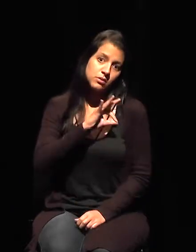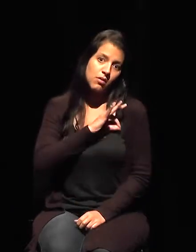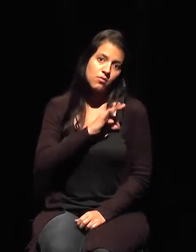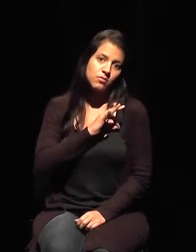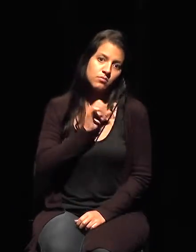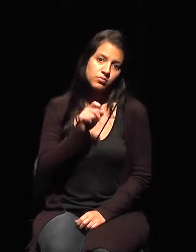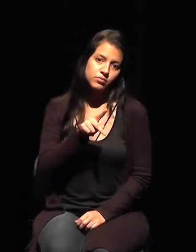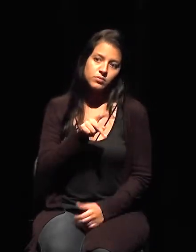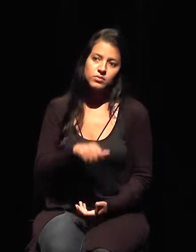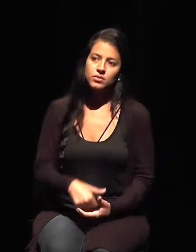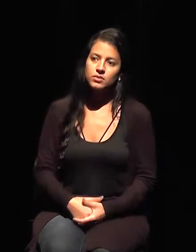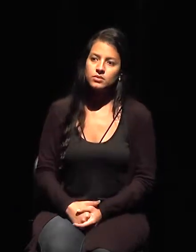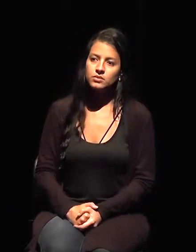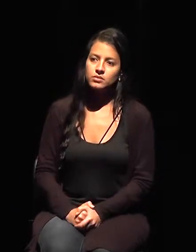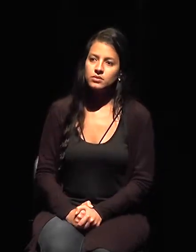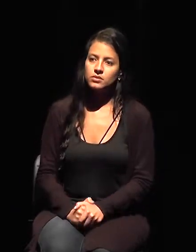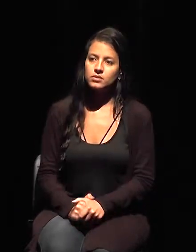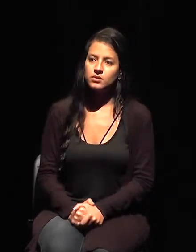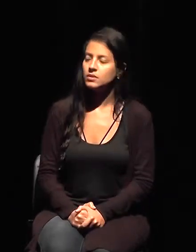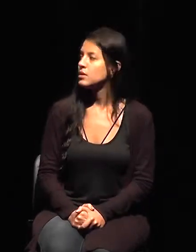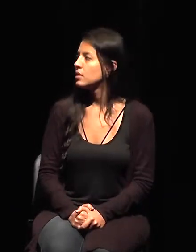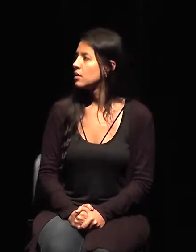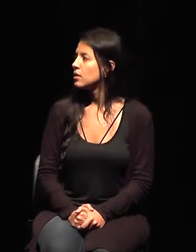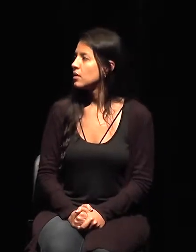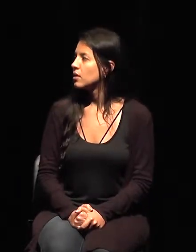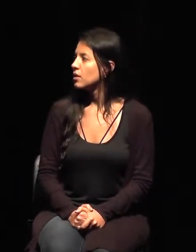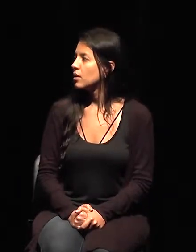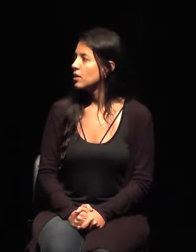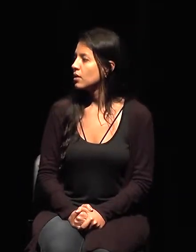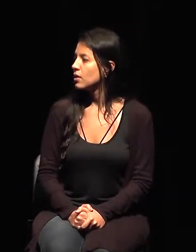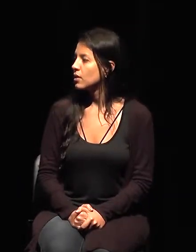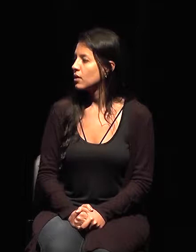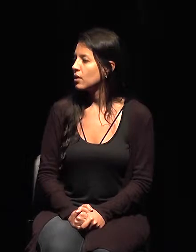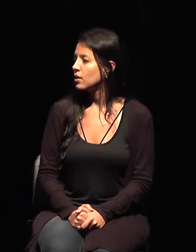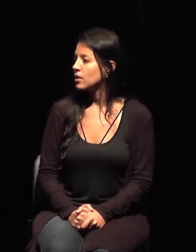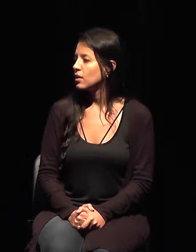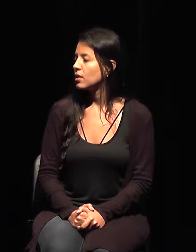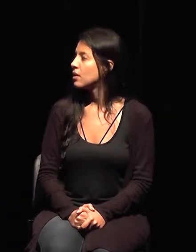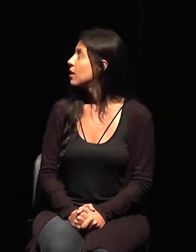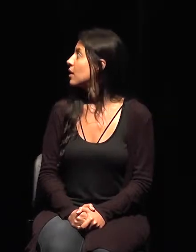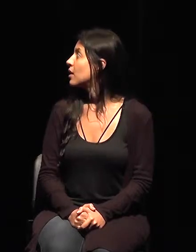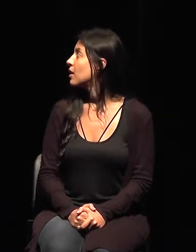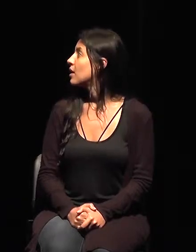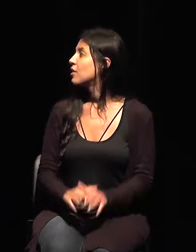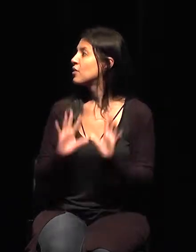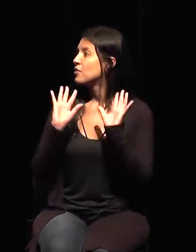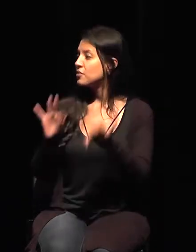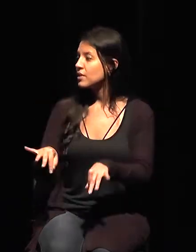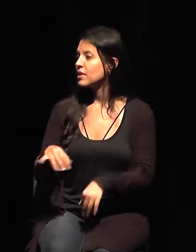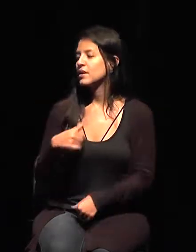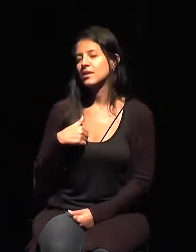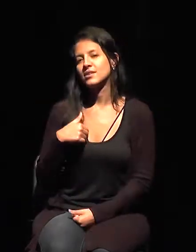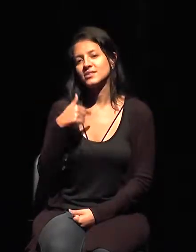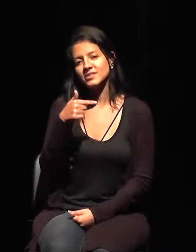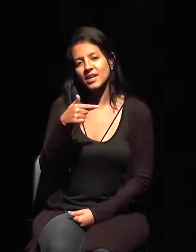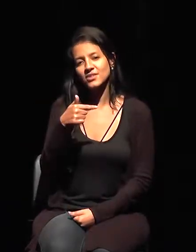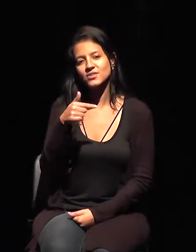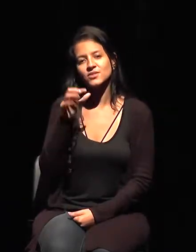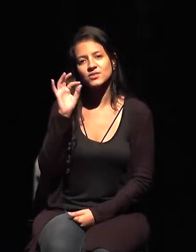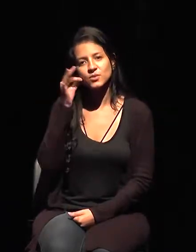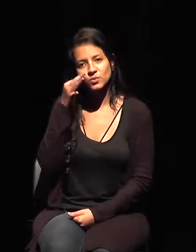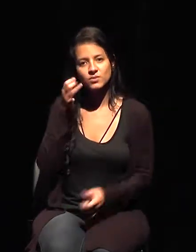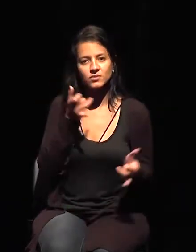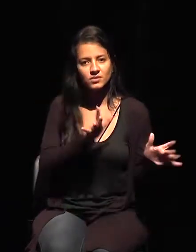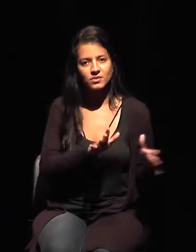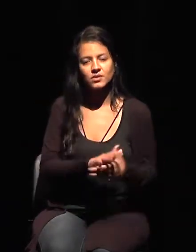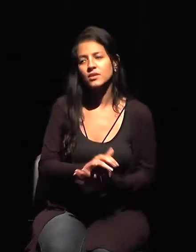y bueno, me faltaban siete segundos, en fin, he cumplido con el tiempo, les pido disculpas, porque he corrido bastante,